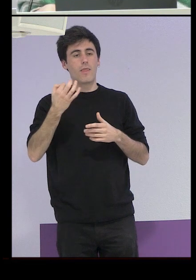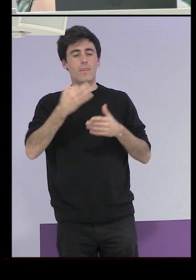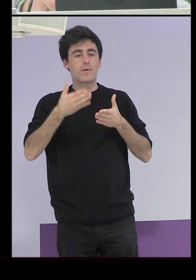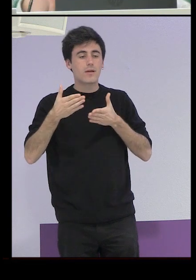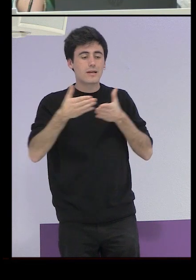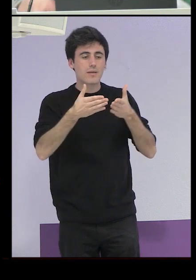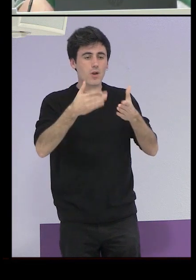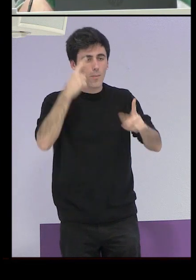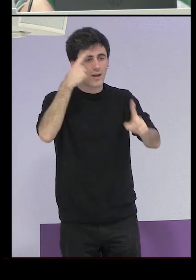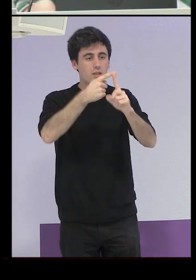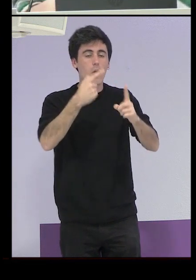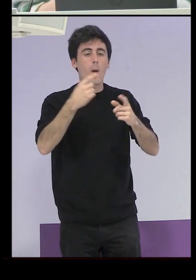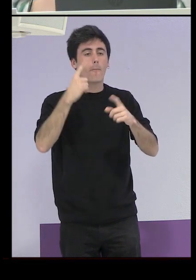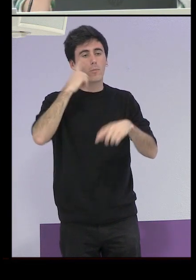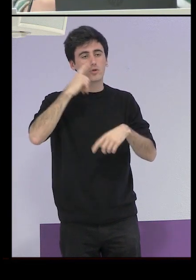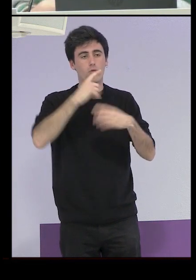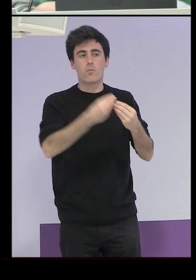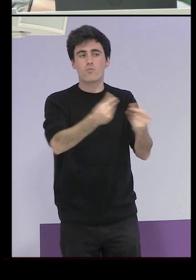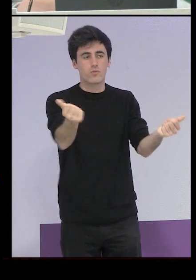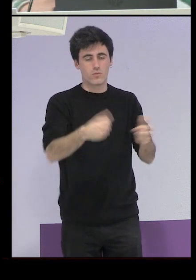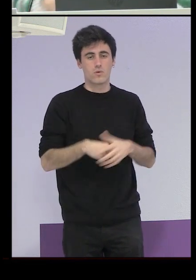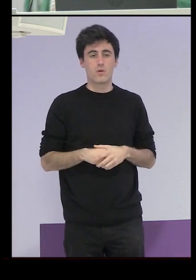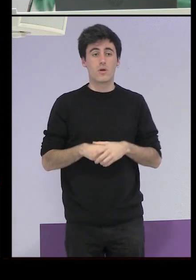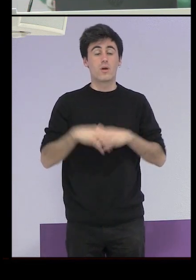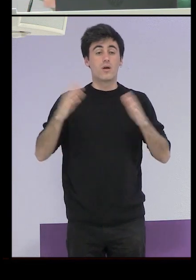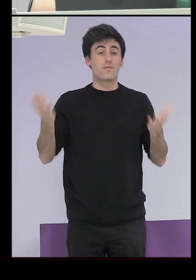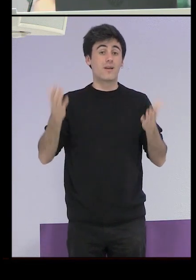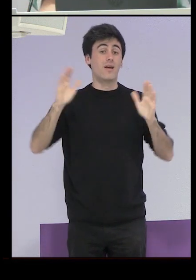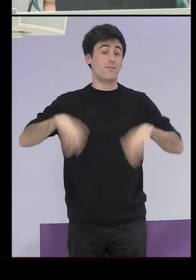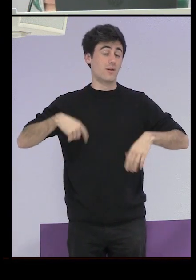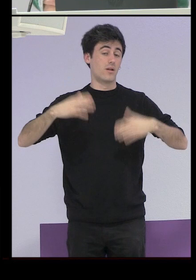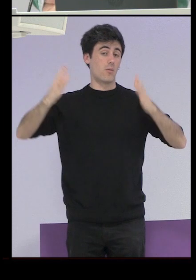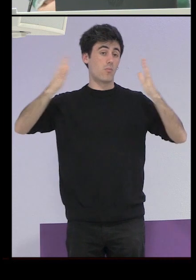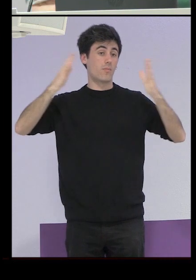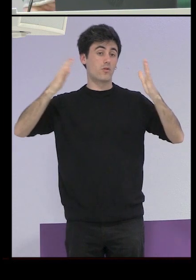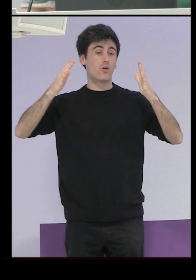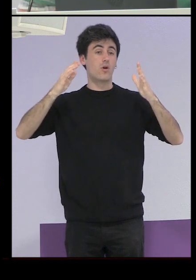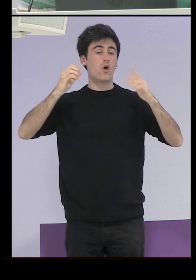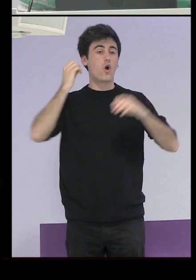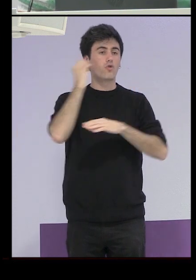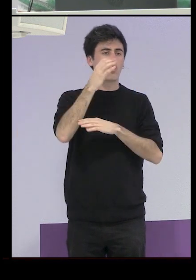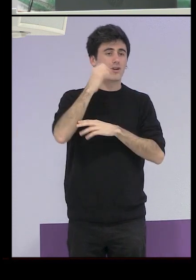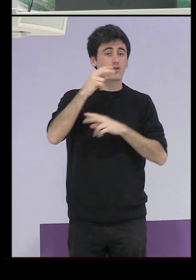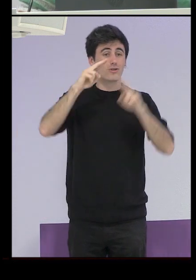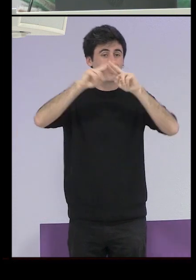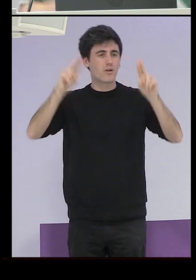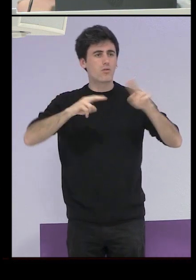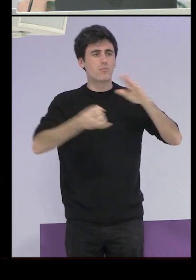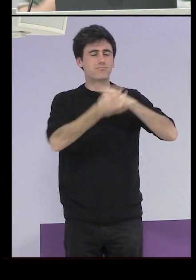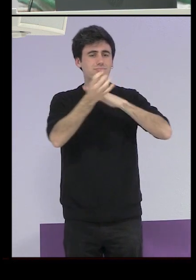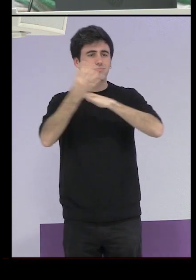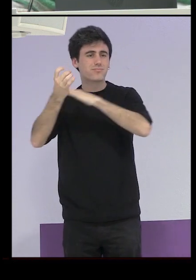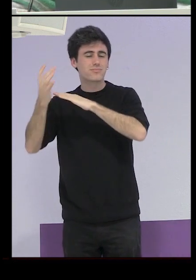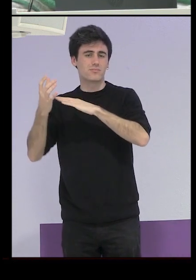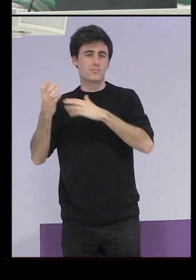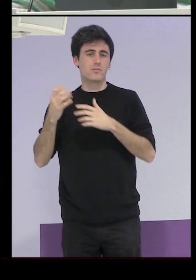abolición de la prostitución sin ninguna duda. Entonces es un momento en el que se llevaron a cabo diferentes congresos internacionales sobre el tema, todo